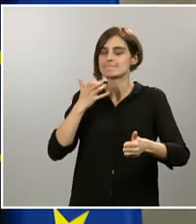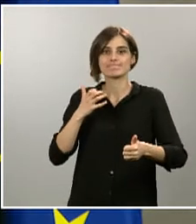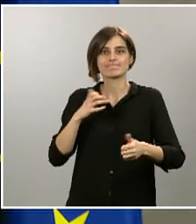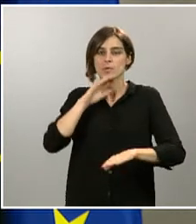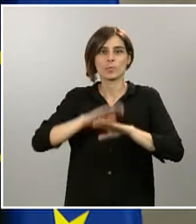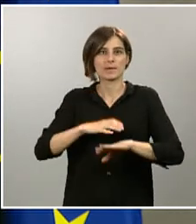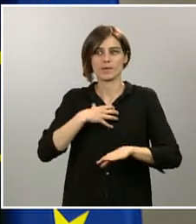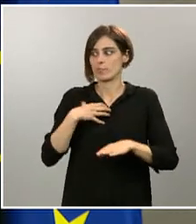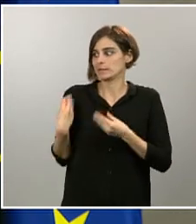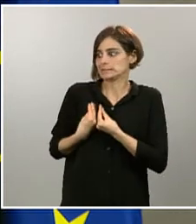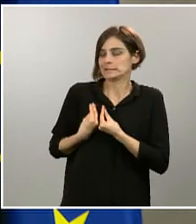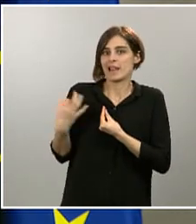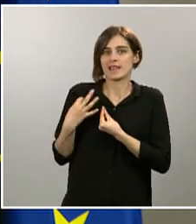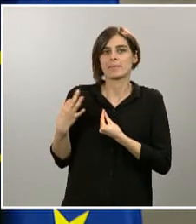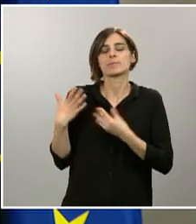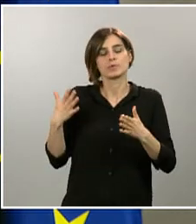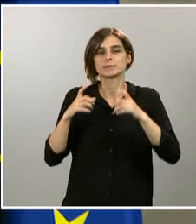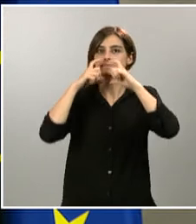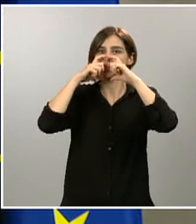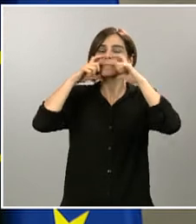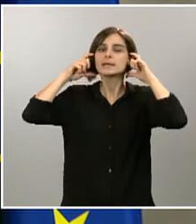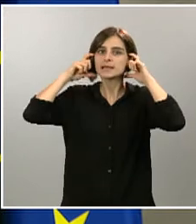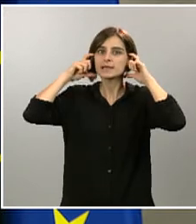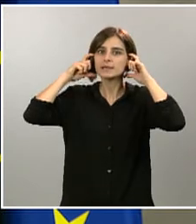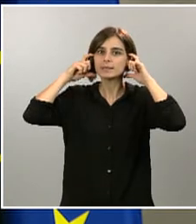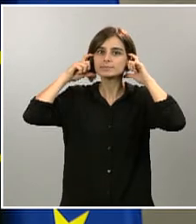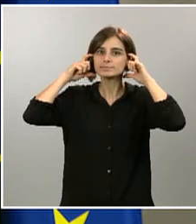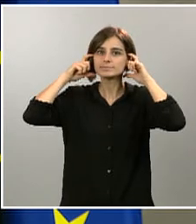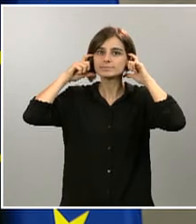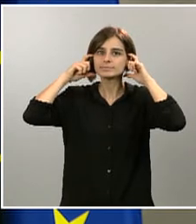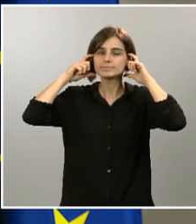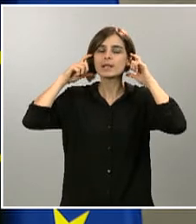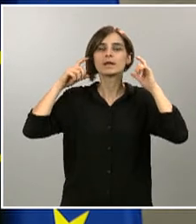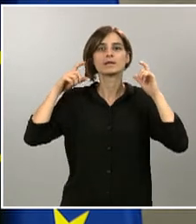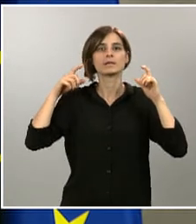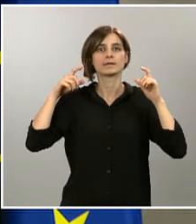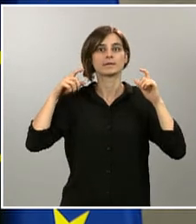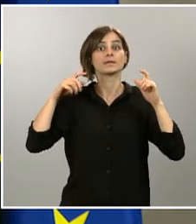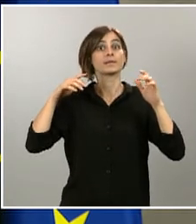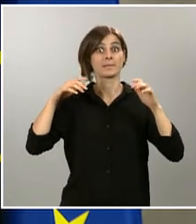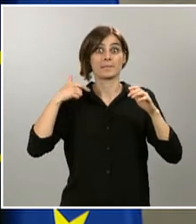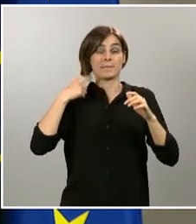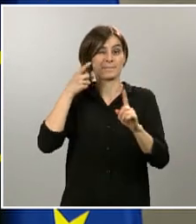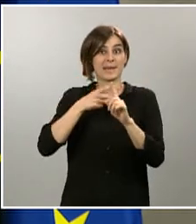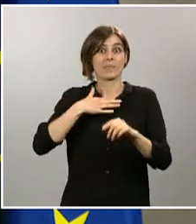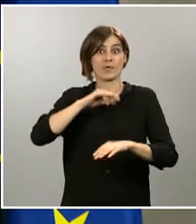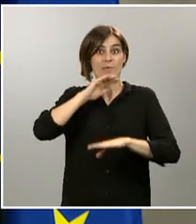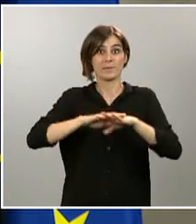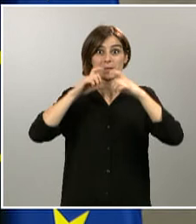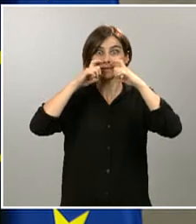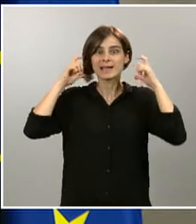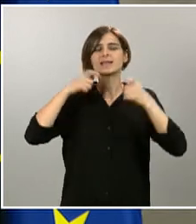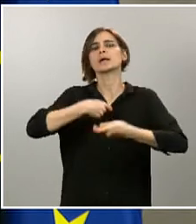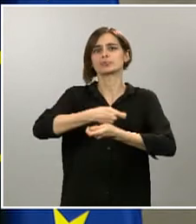una mascarilla como recomendación, a tal efecto se han repartido una cantidad muy importante, pues también ha funcionado